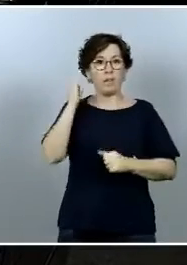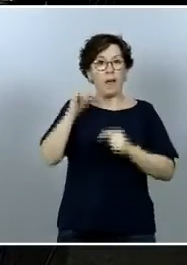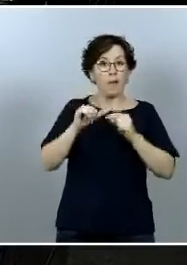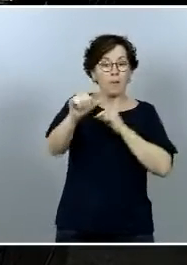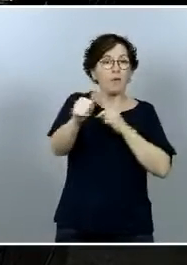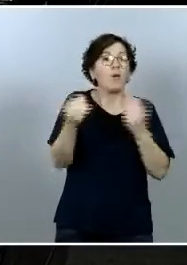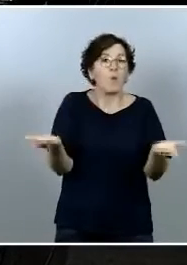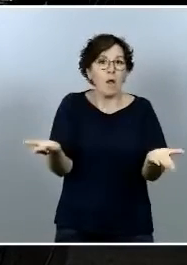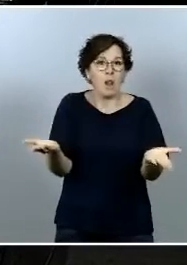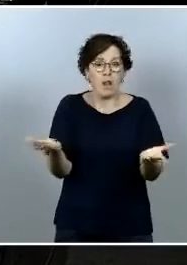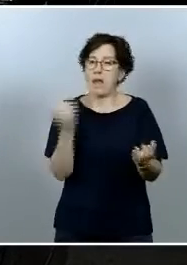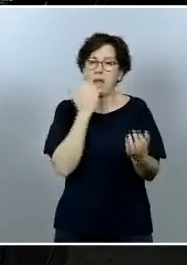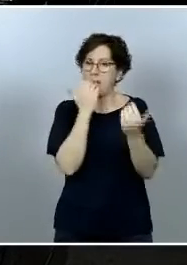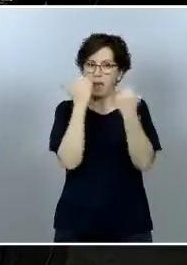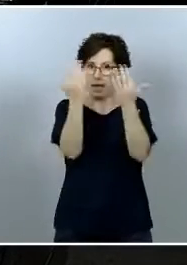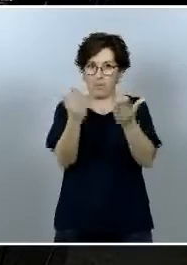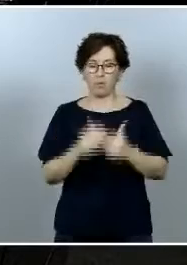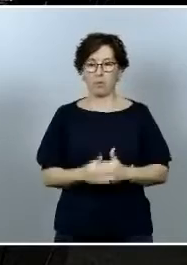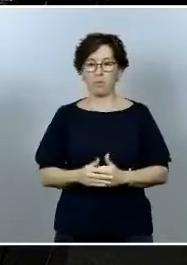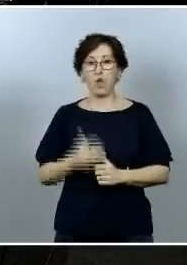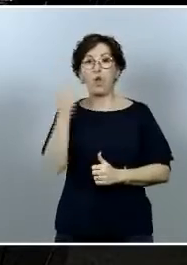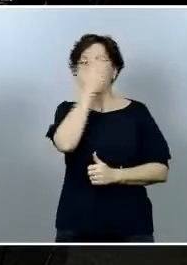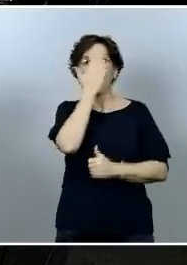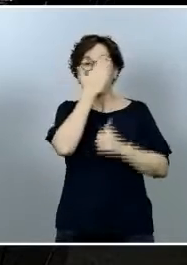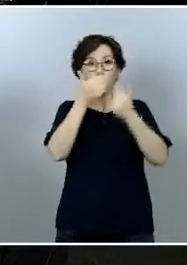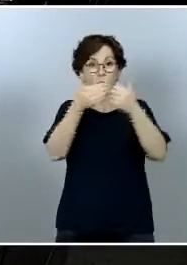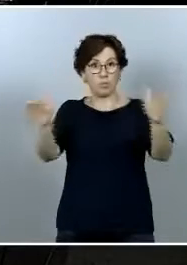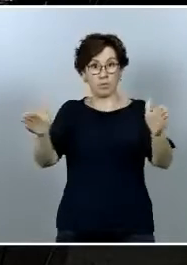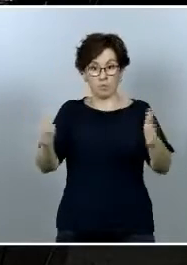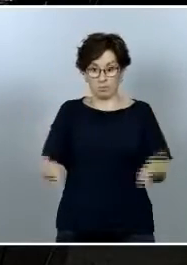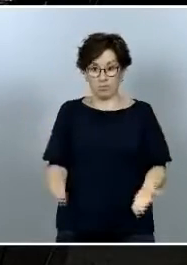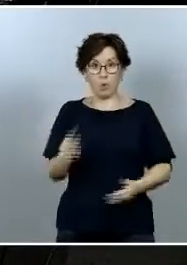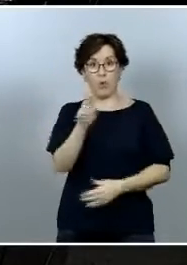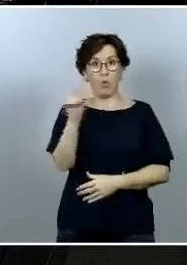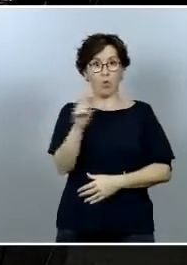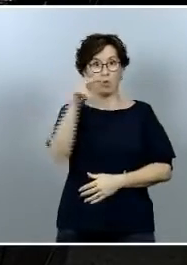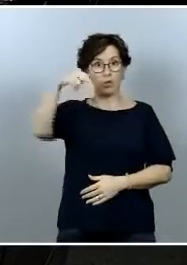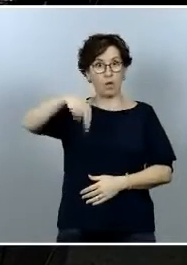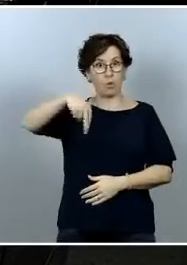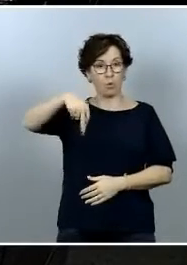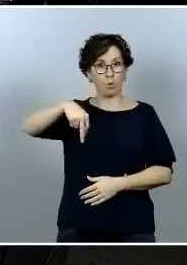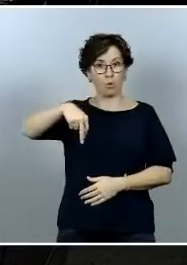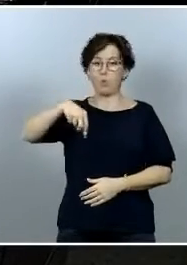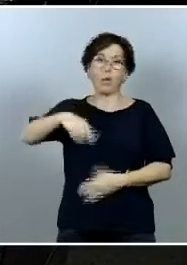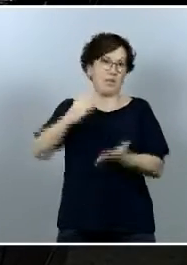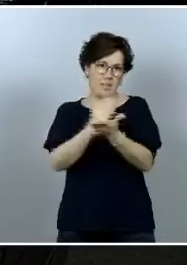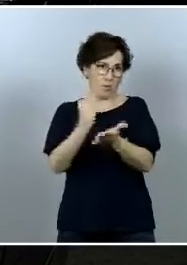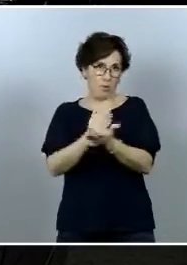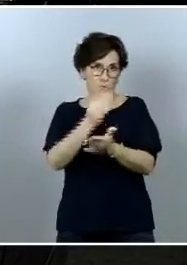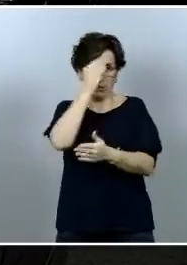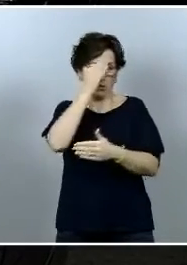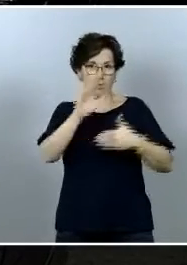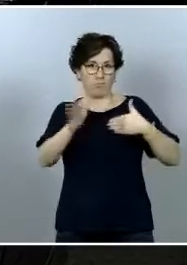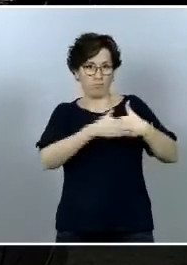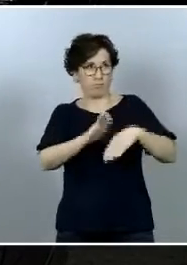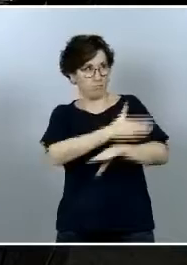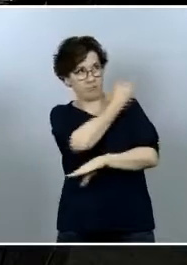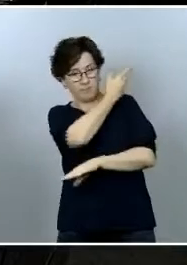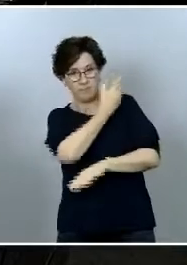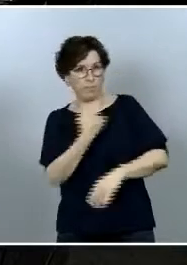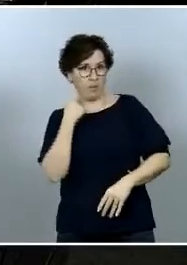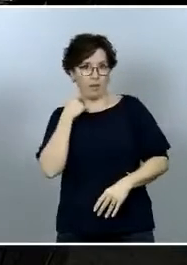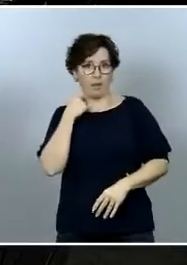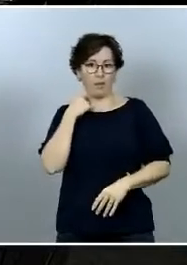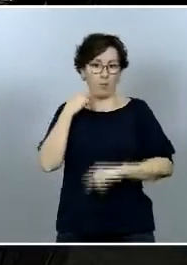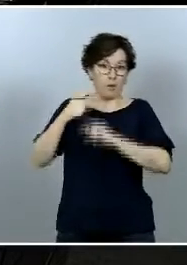muy concreto la reapertura de colegios estamos a 2 de junio no sabemos bueno este curso entiendo que se da por perdido pero a partir del curso que viene